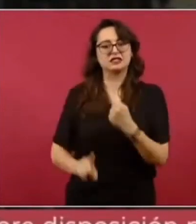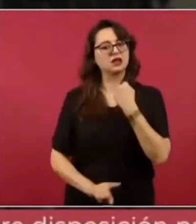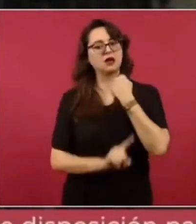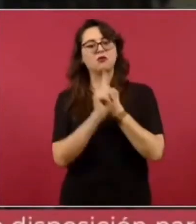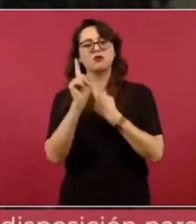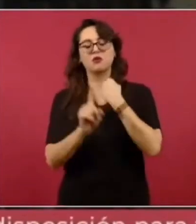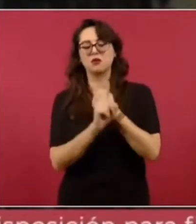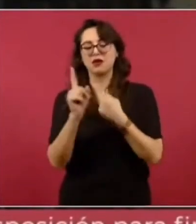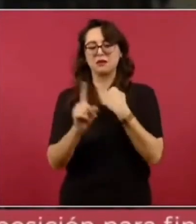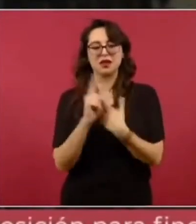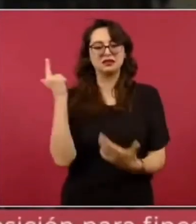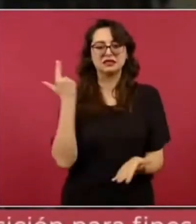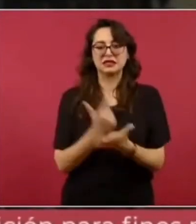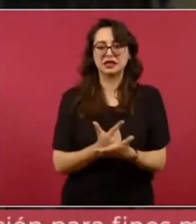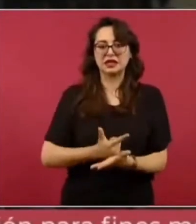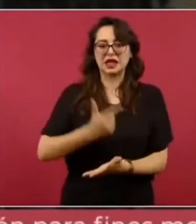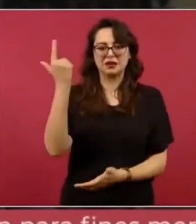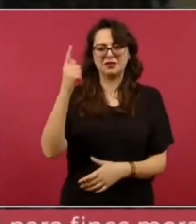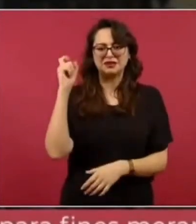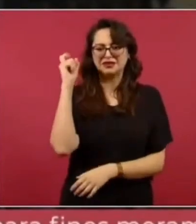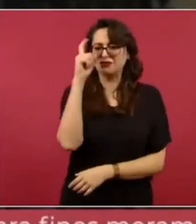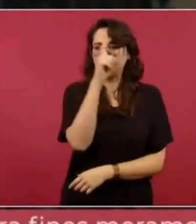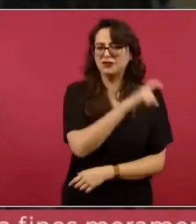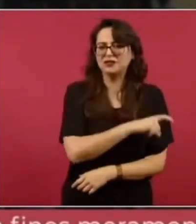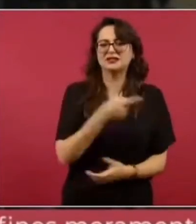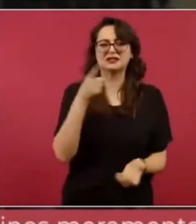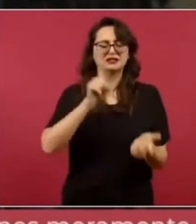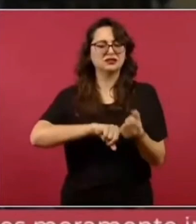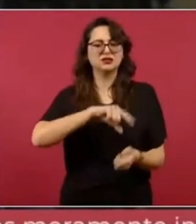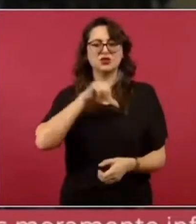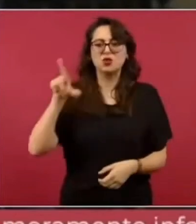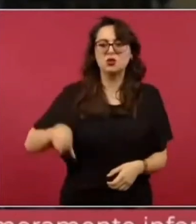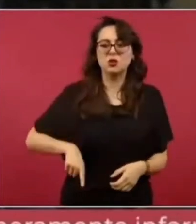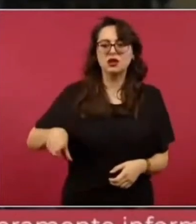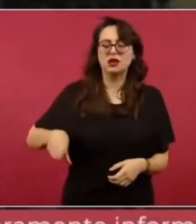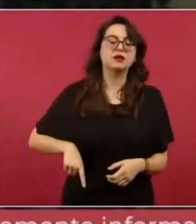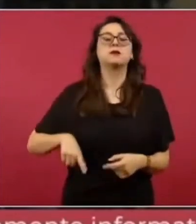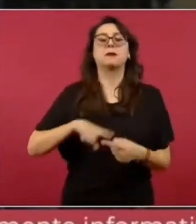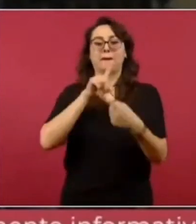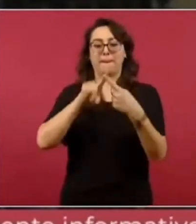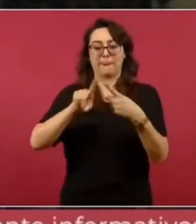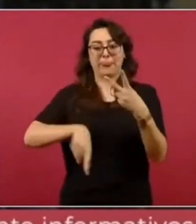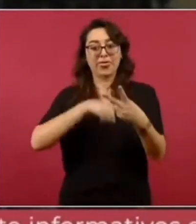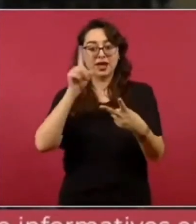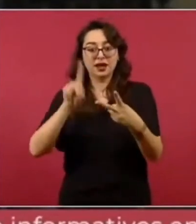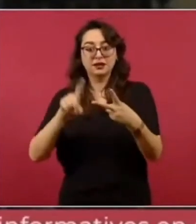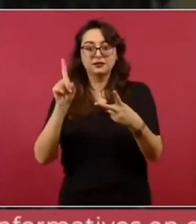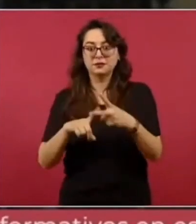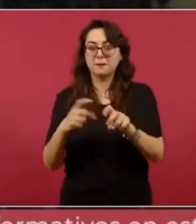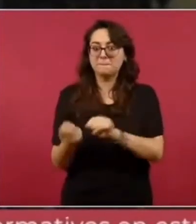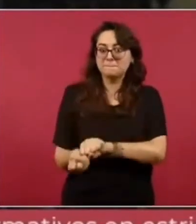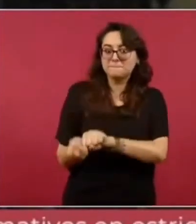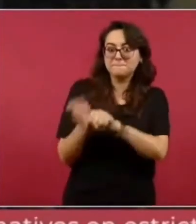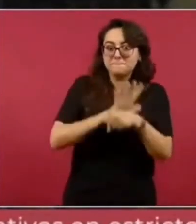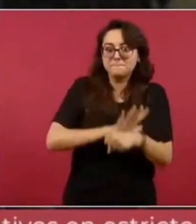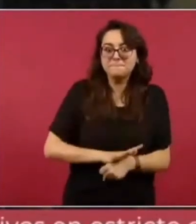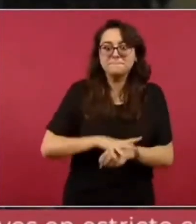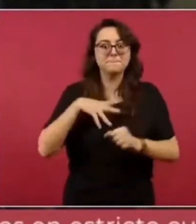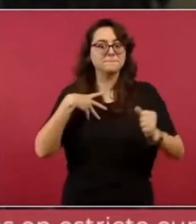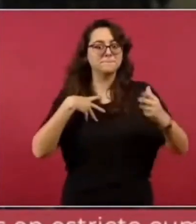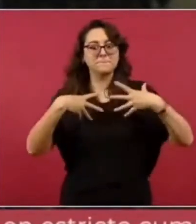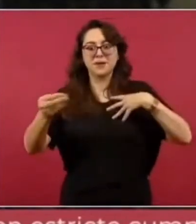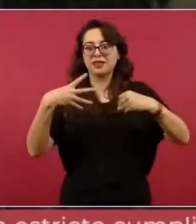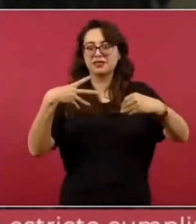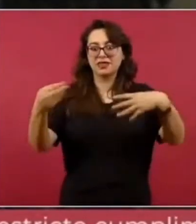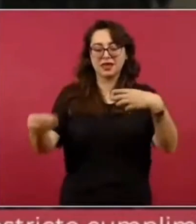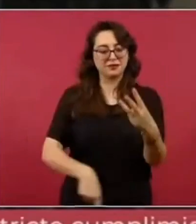carga, en este caso, para la administración. Le toca vivir una pandemia de COVID, le toca vivir una